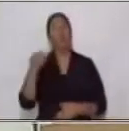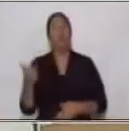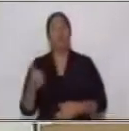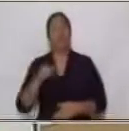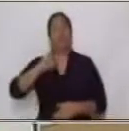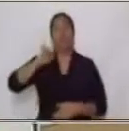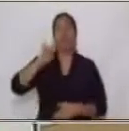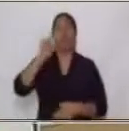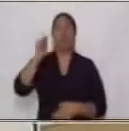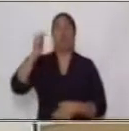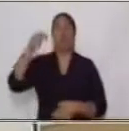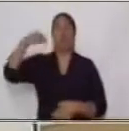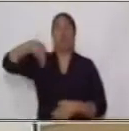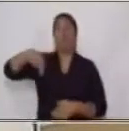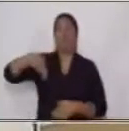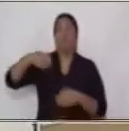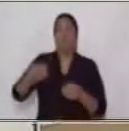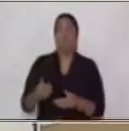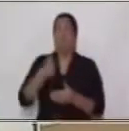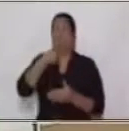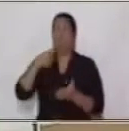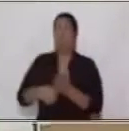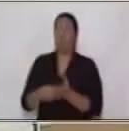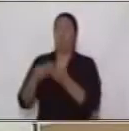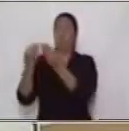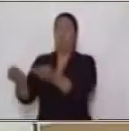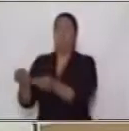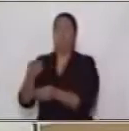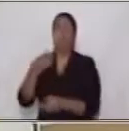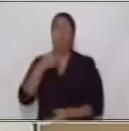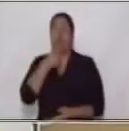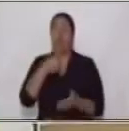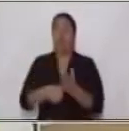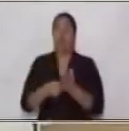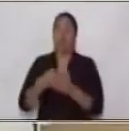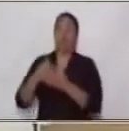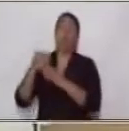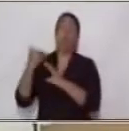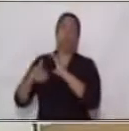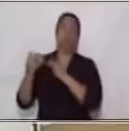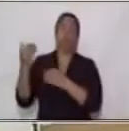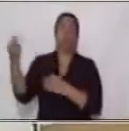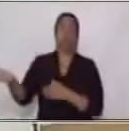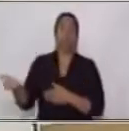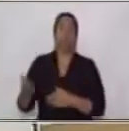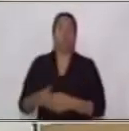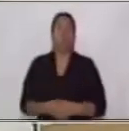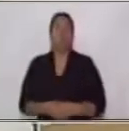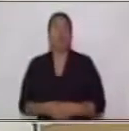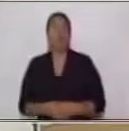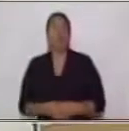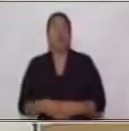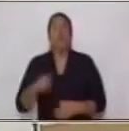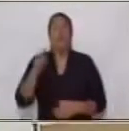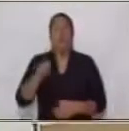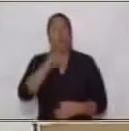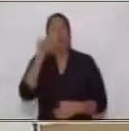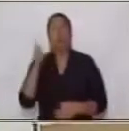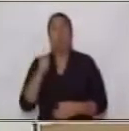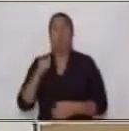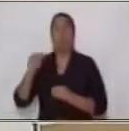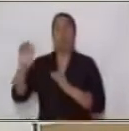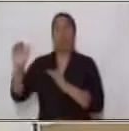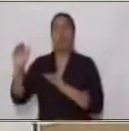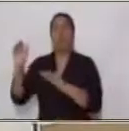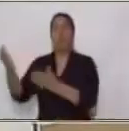la carta fue enviada por Juan. La idea es la misma nuevamente, pero la estructura de